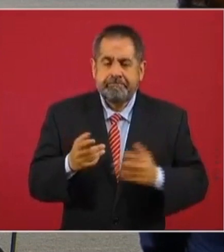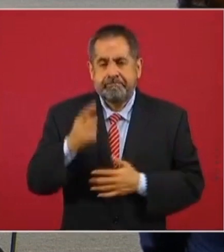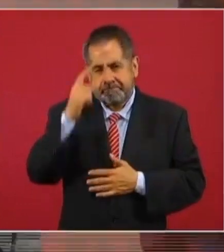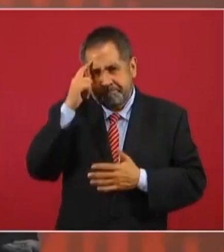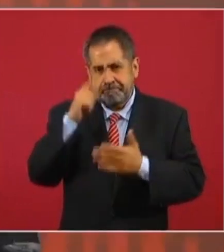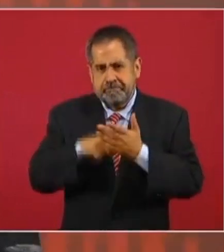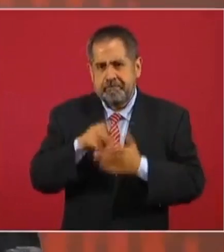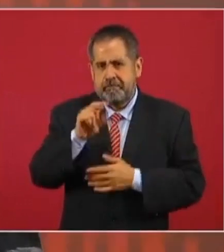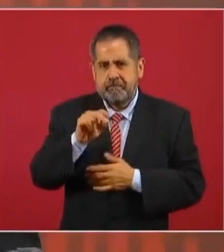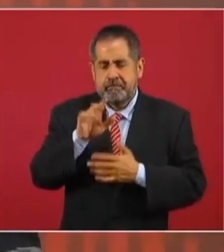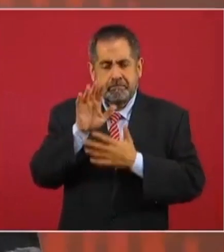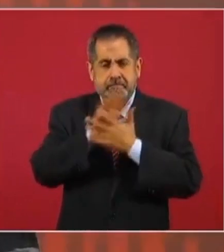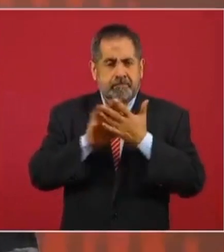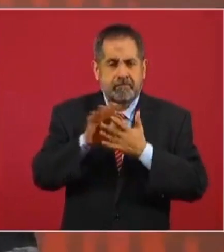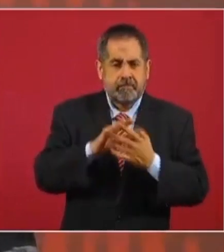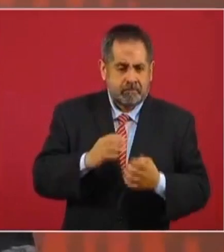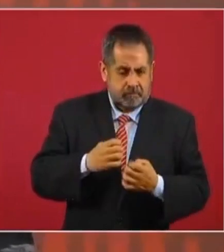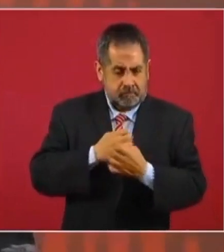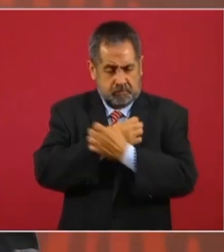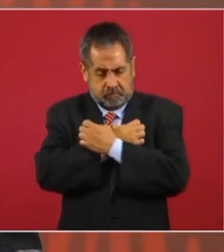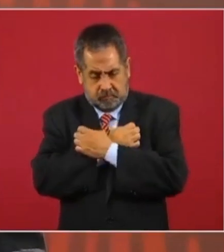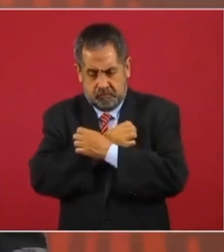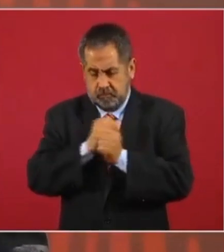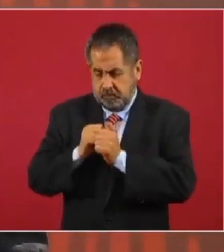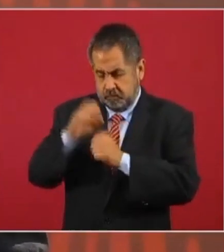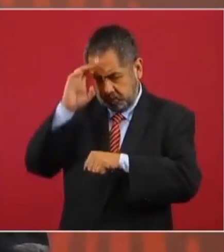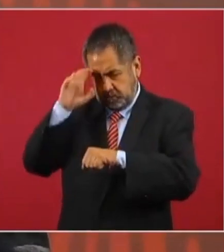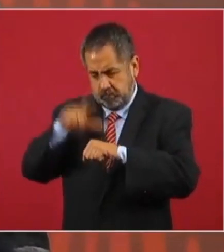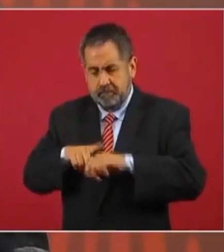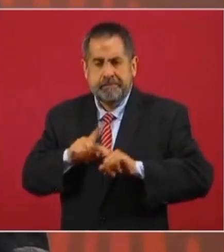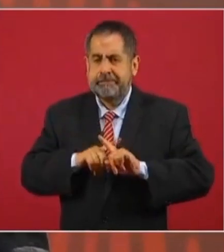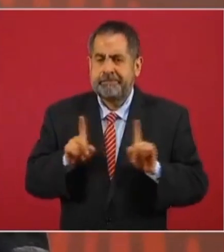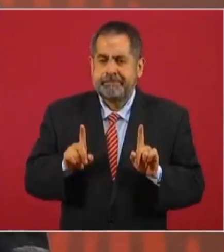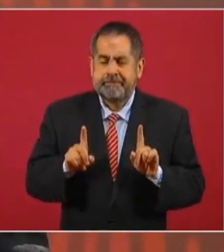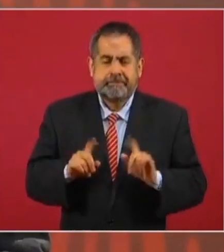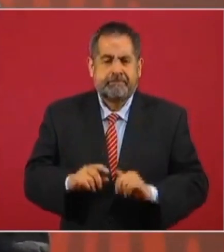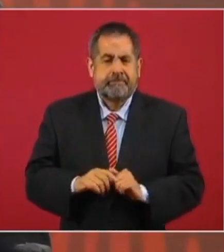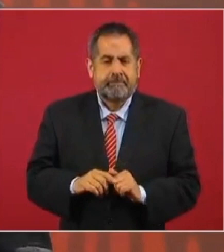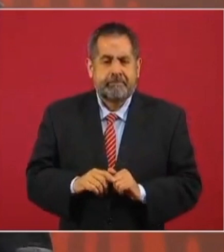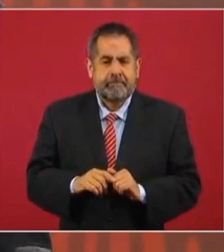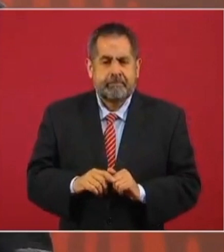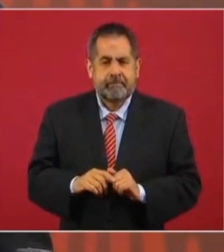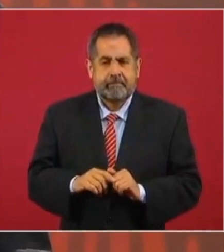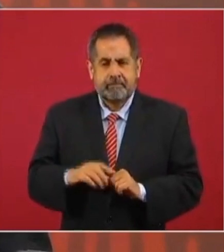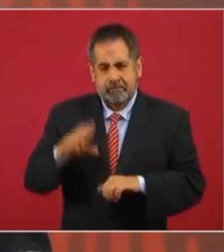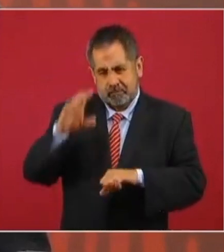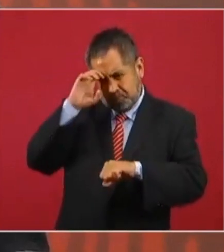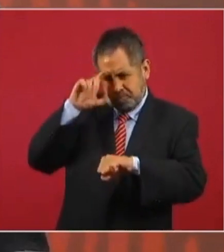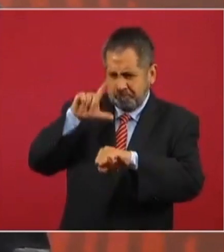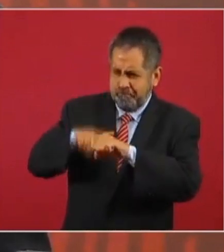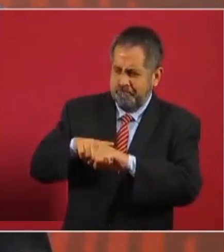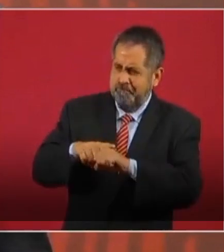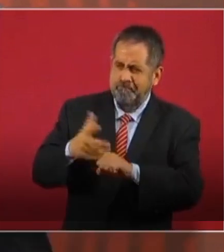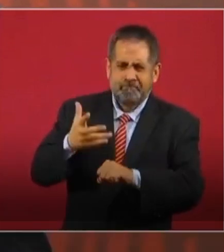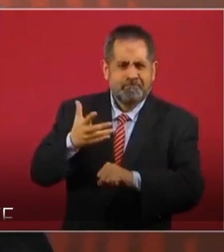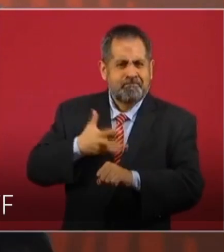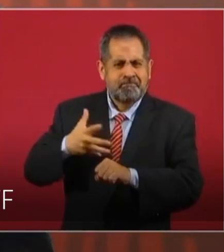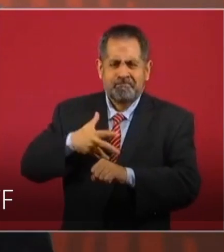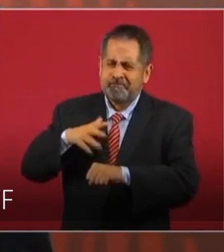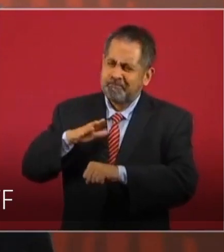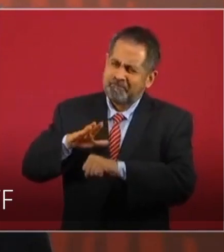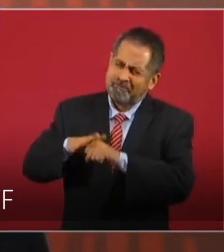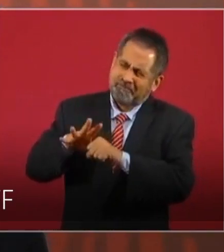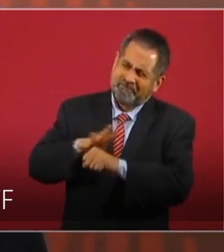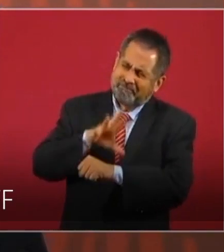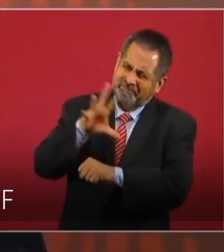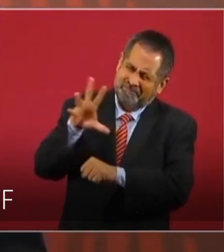hay que confundir la educación con la cultura, la cultura es muchísimo más,